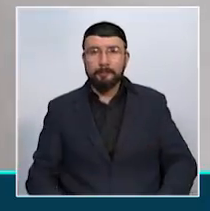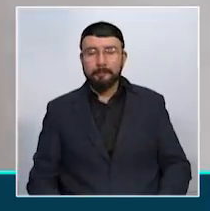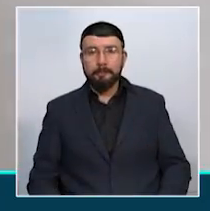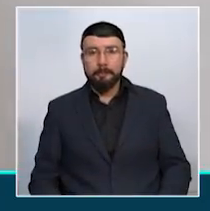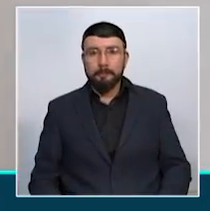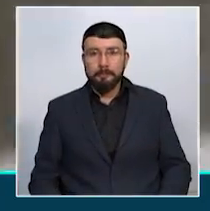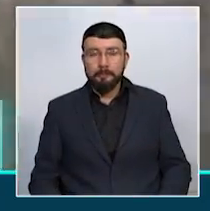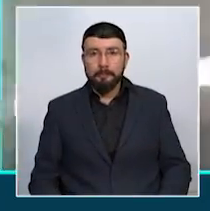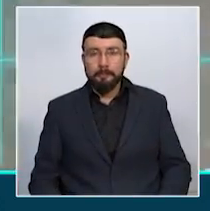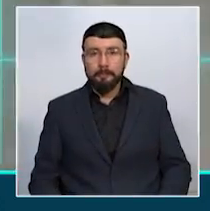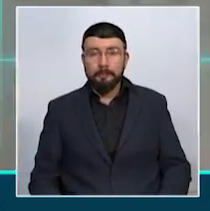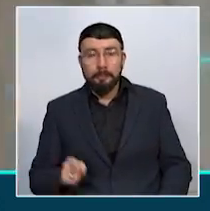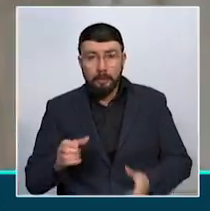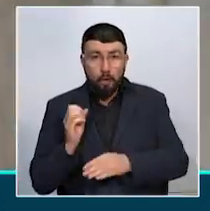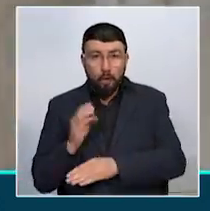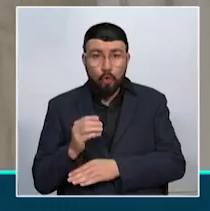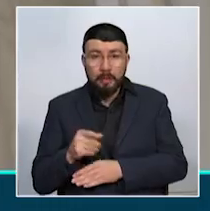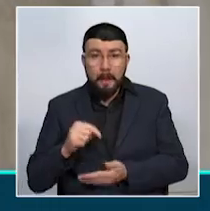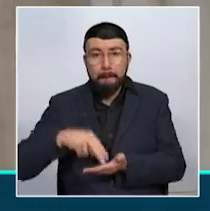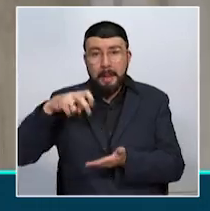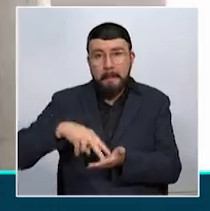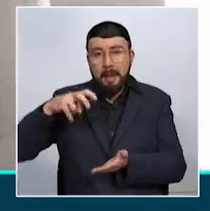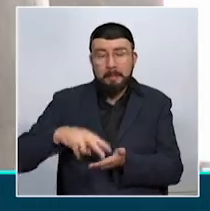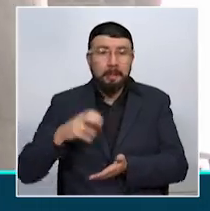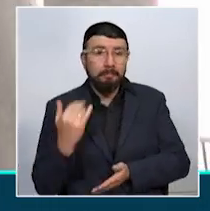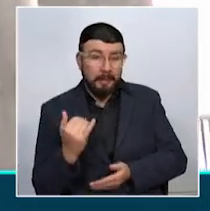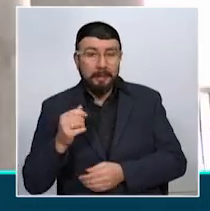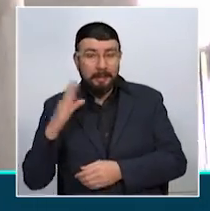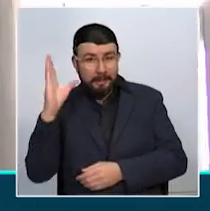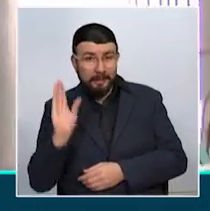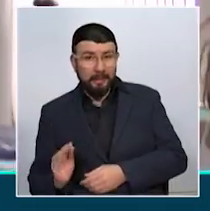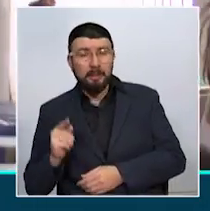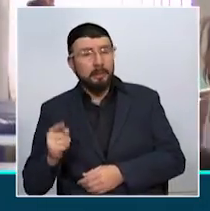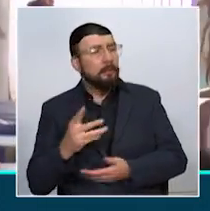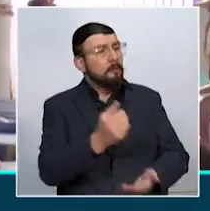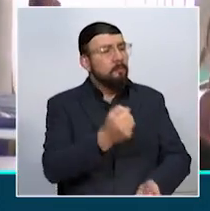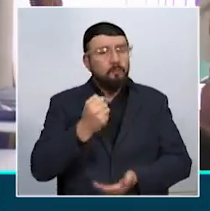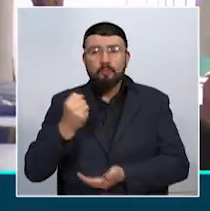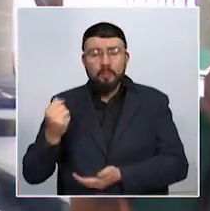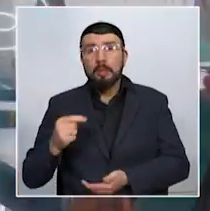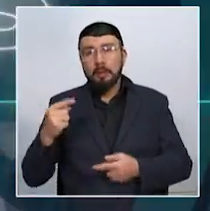Club Deporritmo del Quindío busca recursos para representar a Colombia en Estados Unidos.